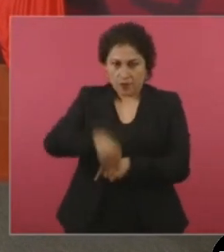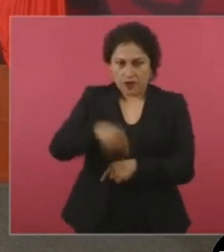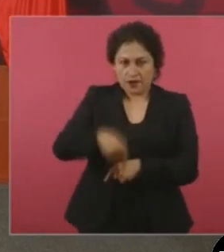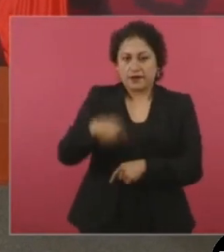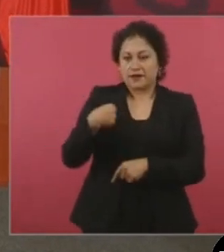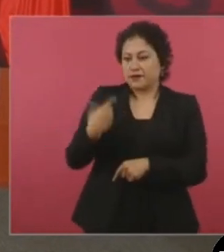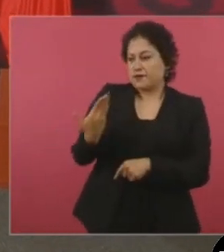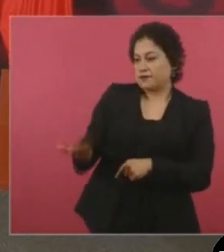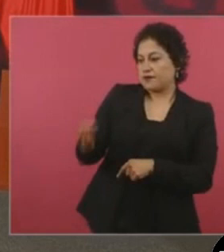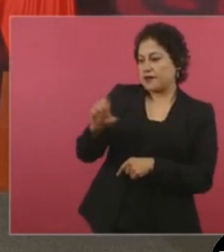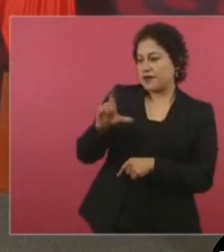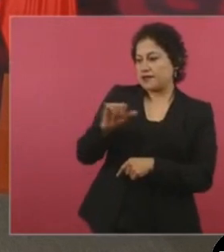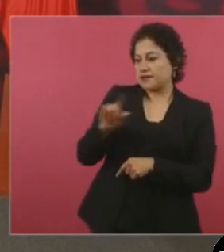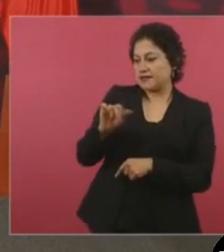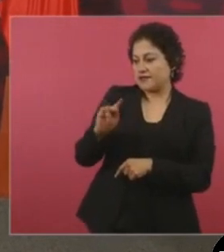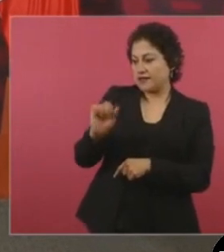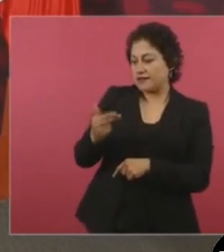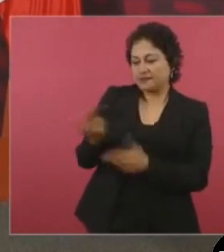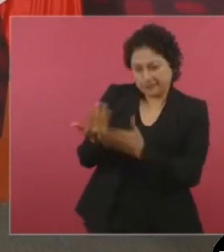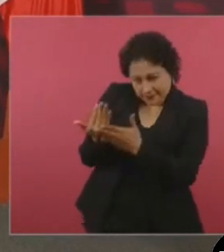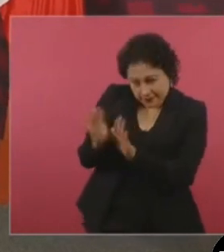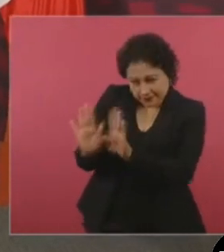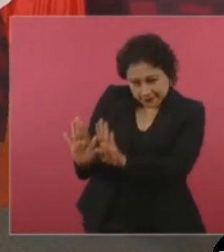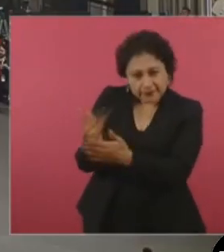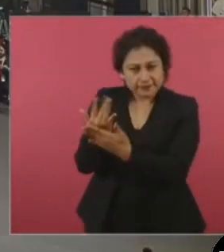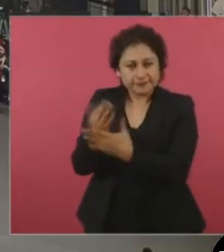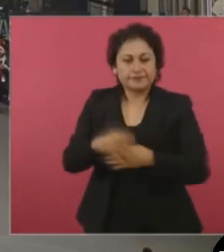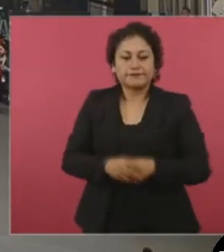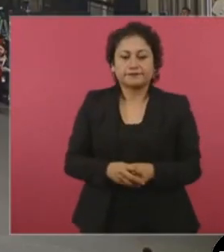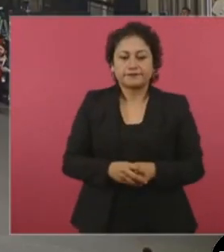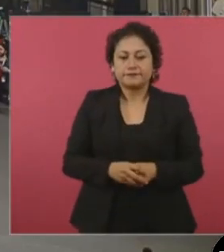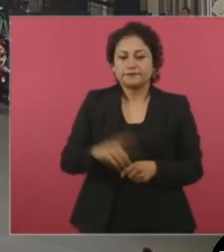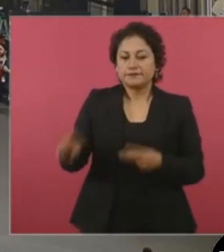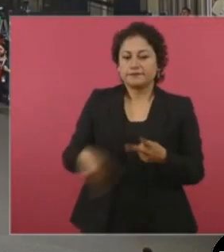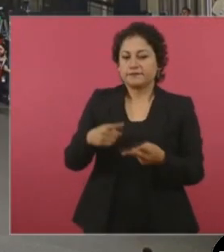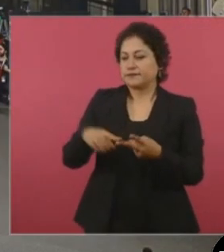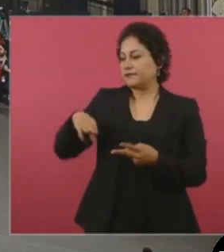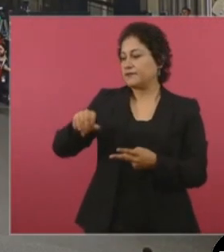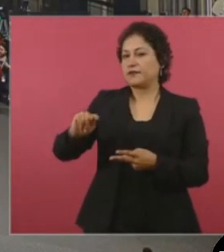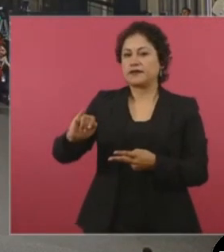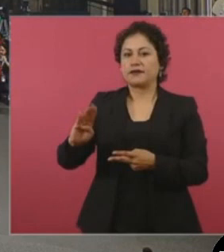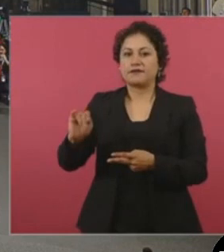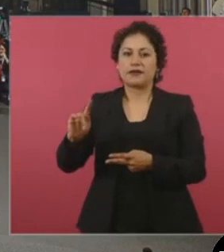aquí a Elizabeth que nos espere, por favor, y a Martí Batres, nuestro